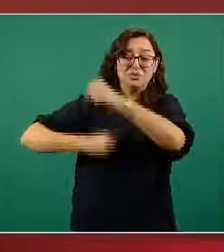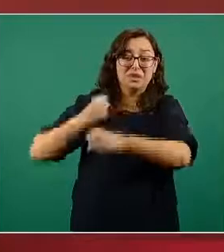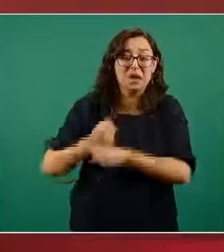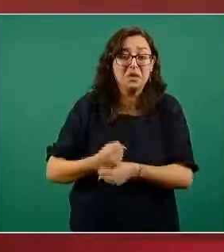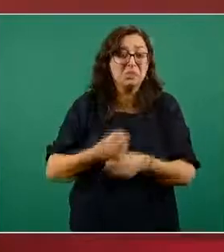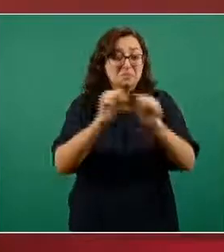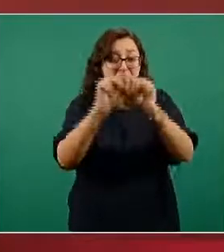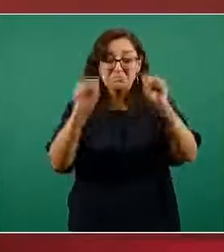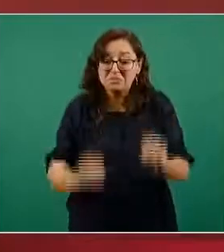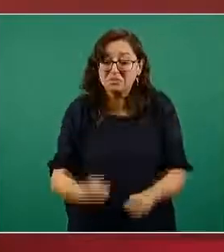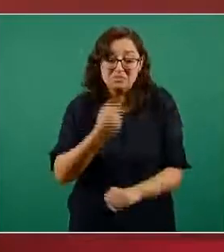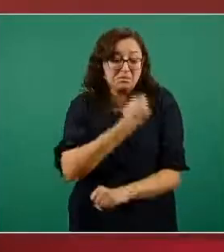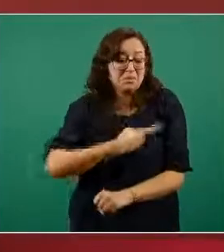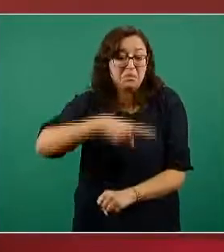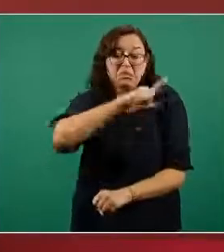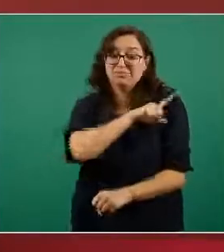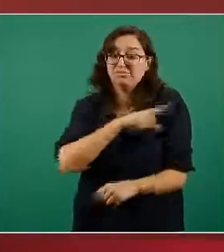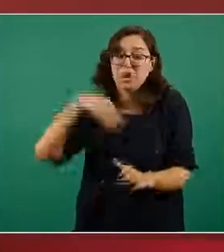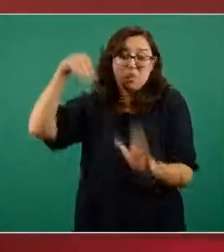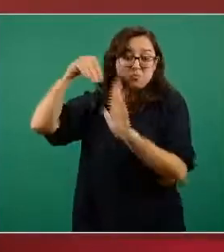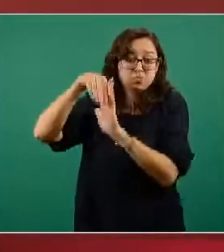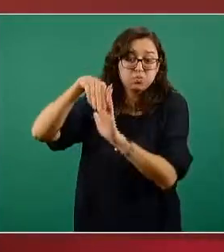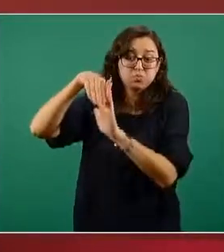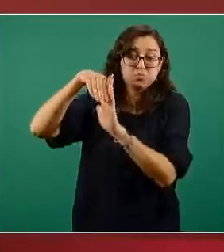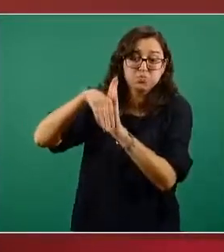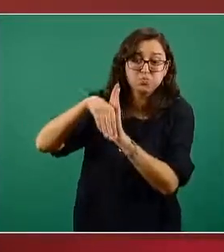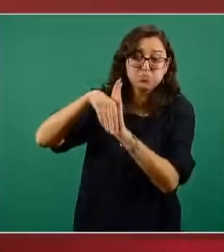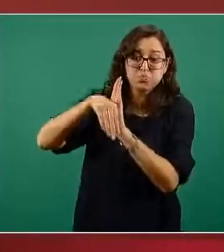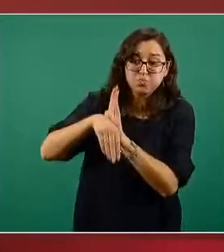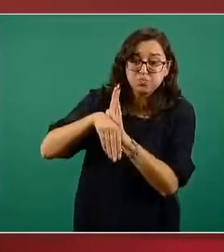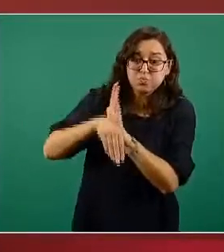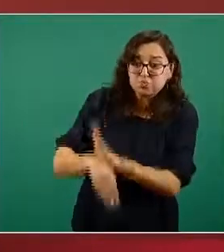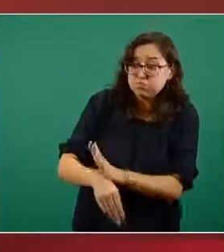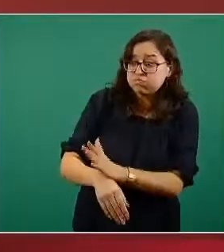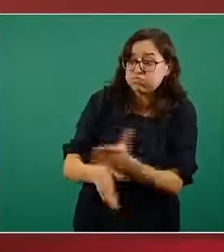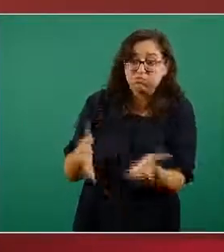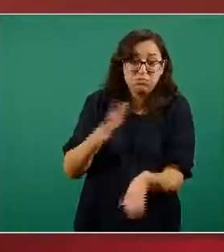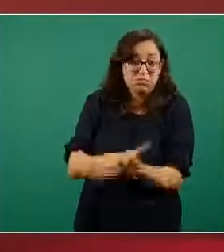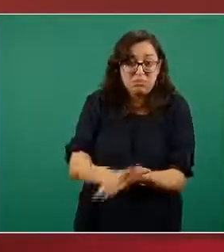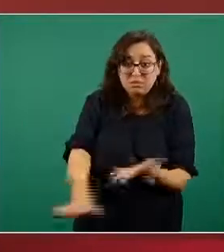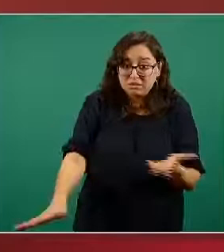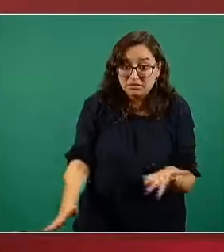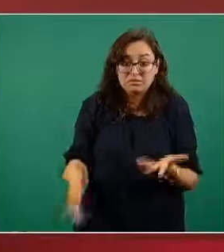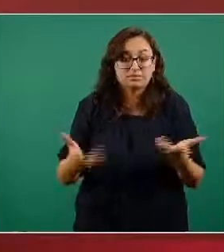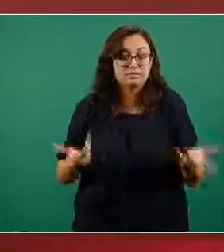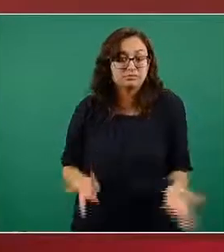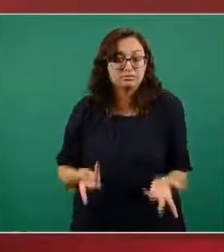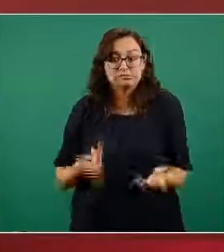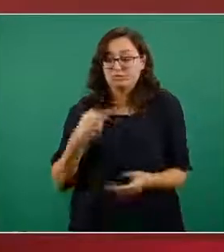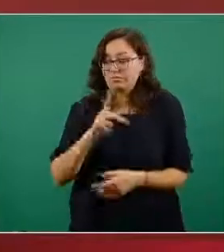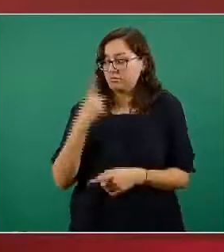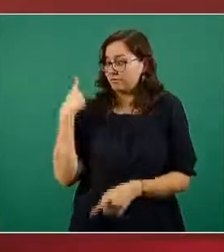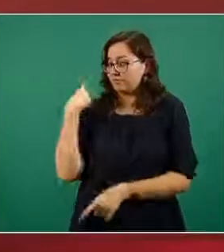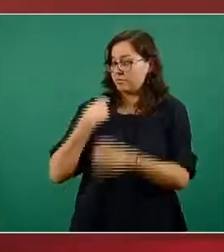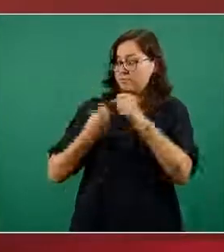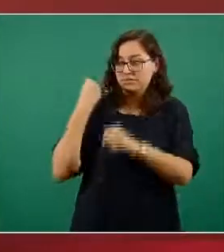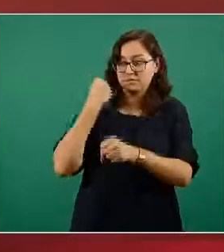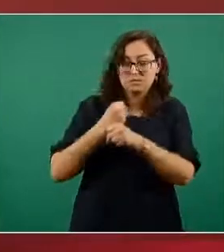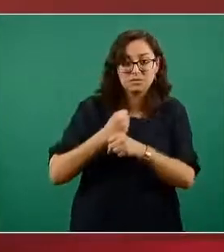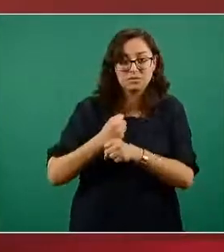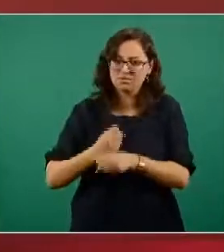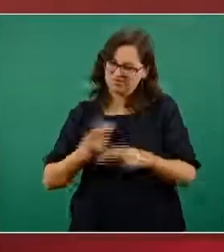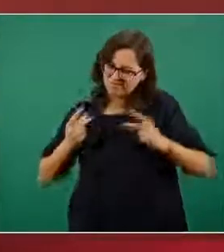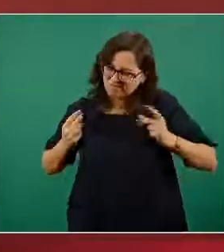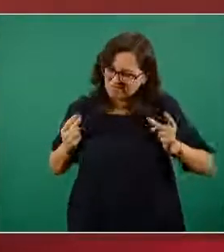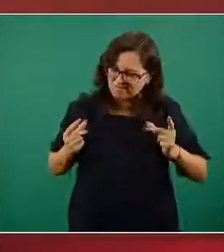en que si no hubiéramos hecho la reconversión no hubiera tenido la capacidad de atender a todas las personas como lo ha tenido hasta el